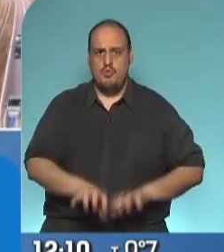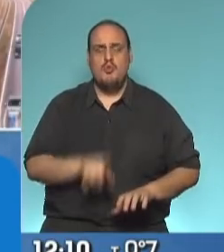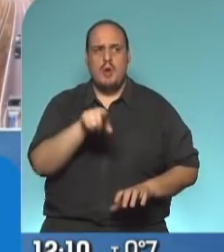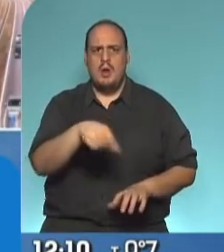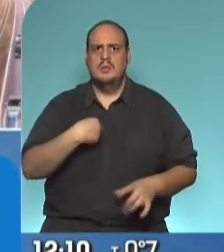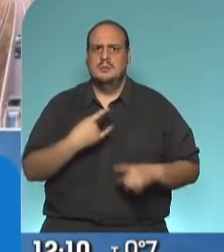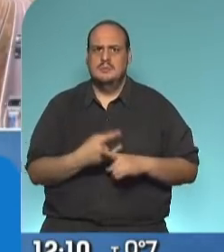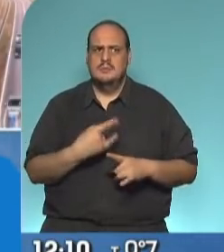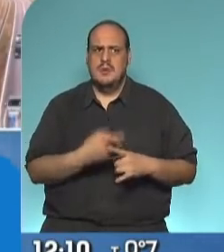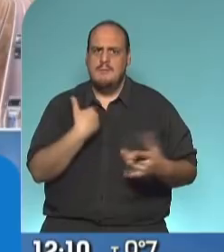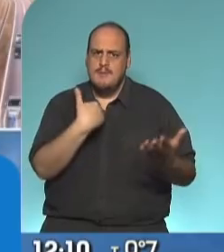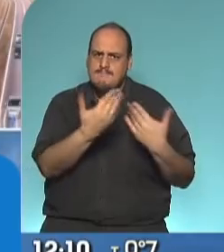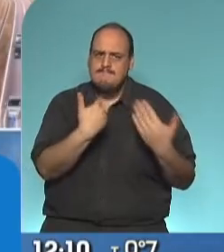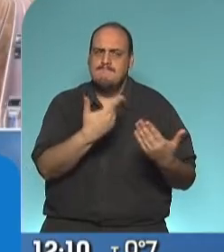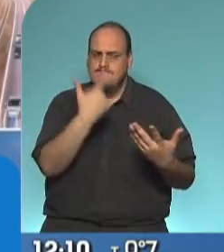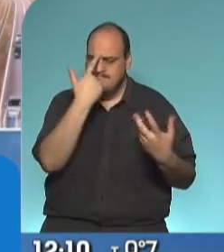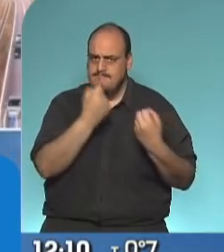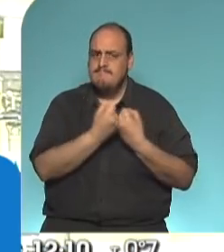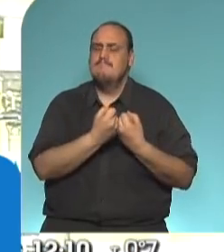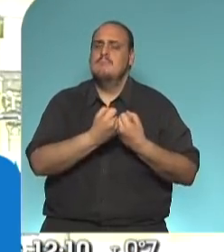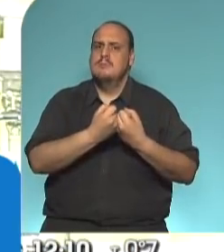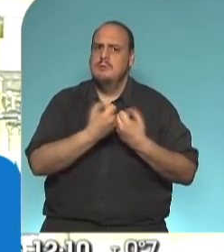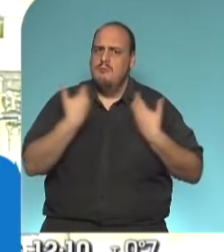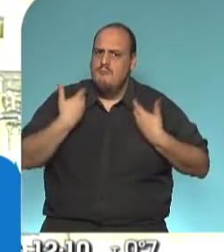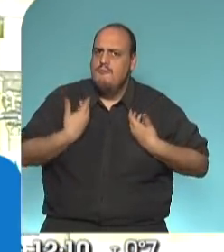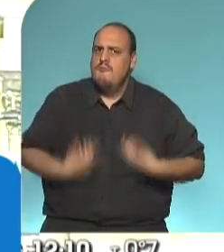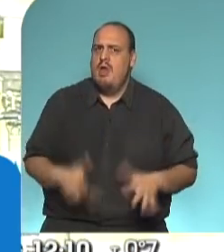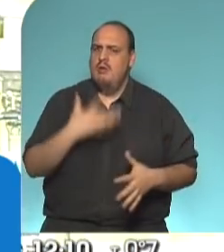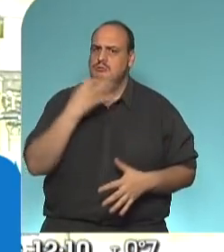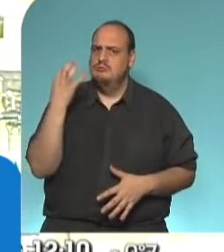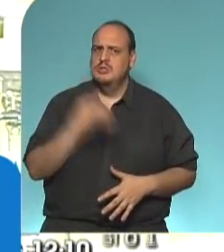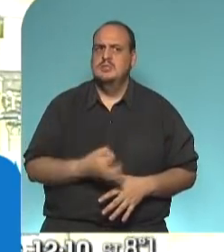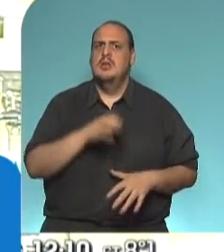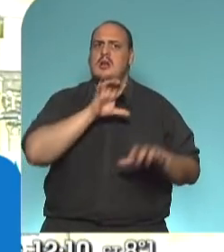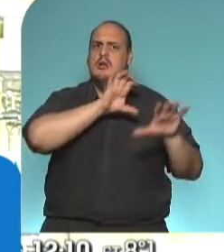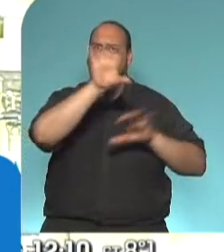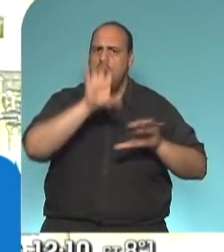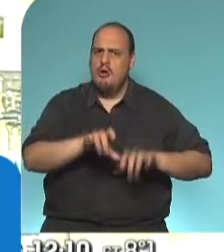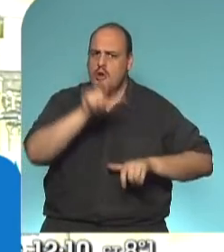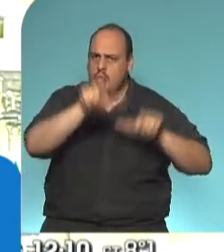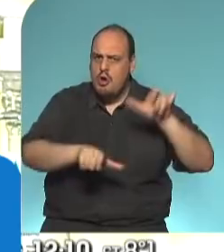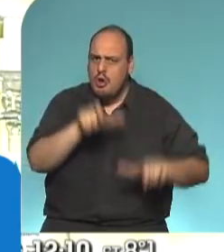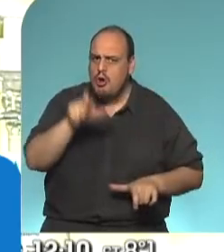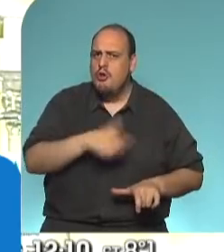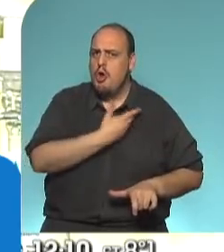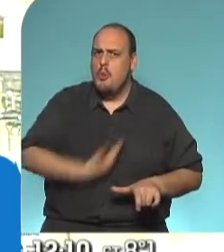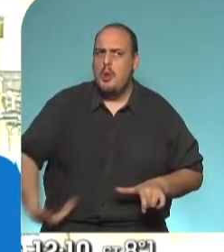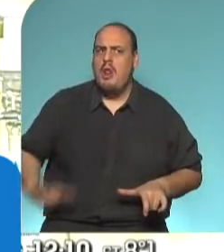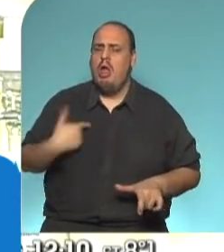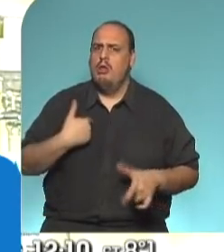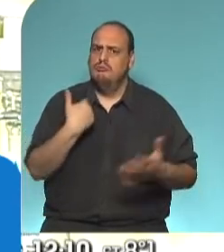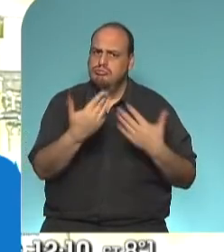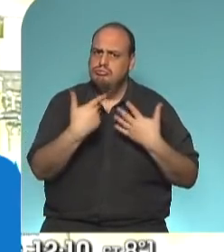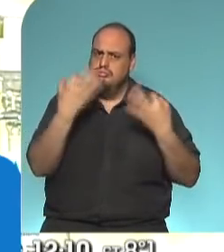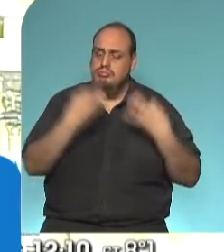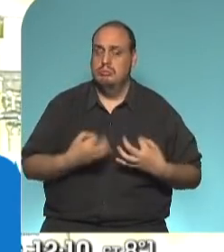diálogo franco, sincero, con cada gobernador, con cada gobernadora, pretendemos acordar como